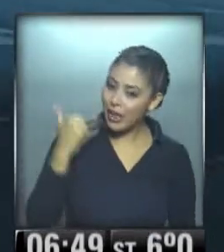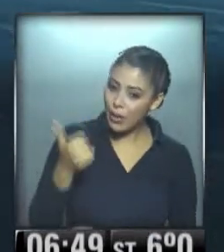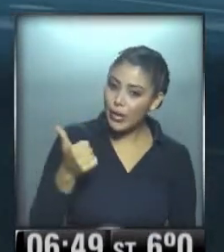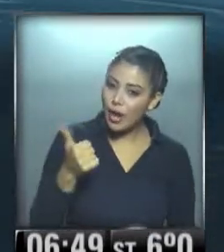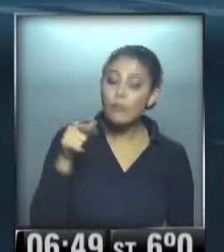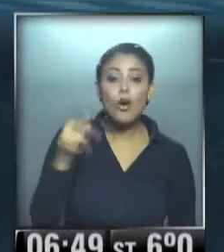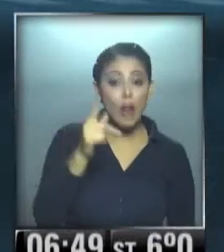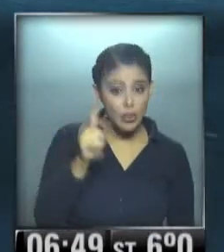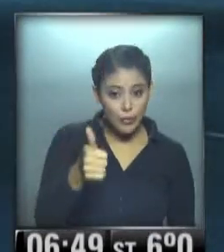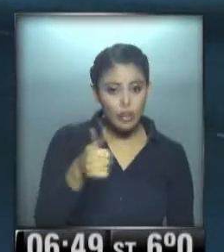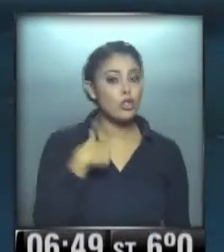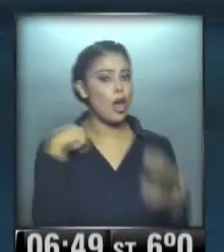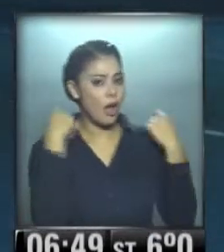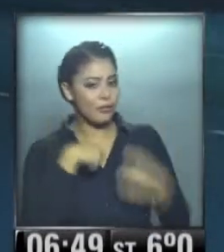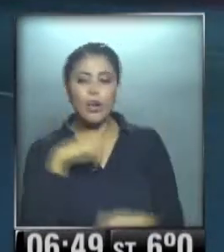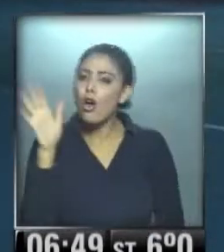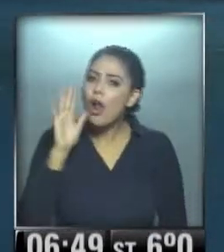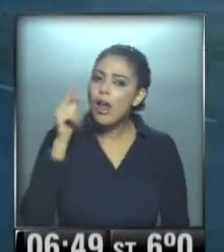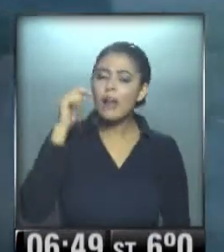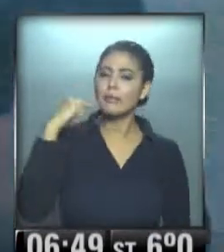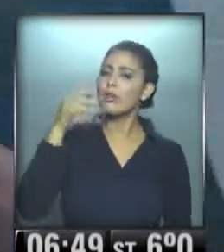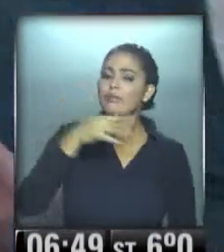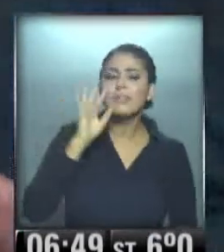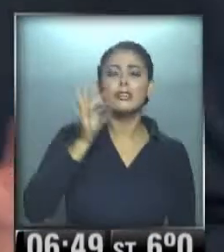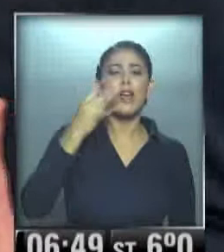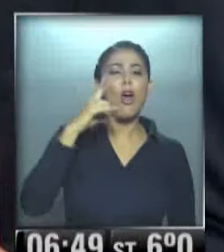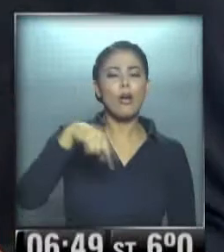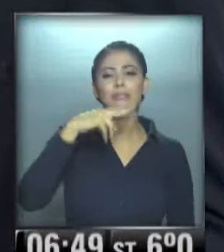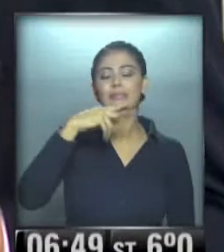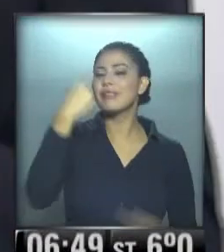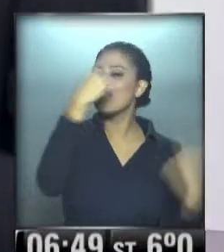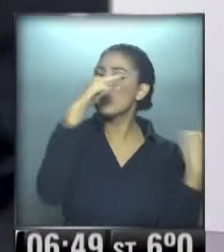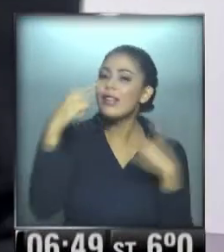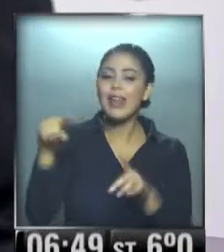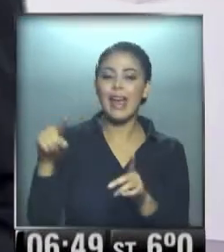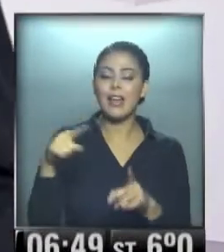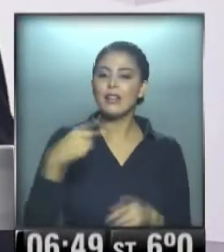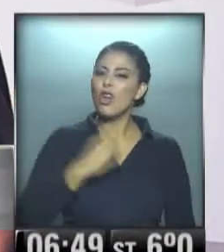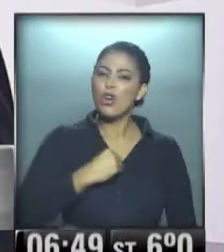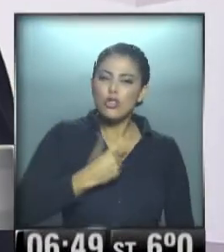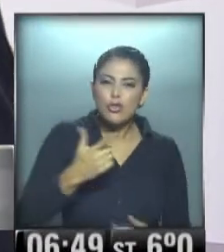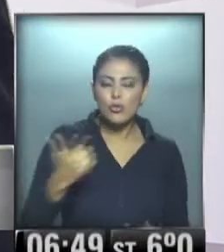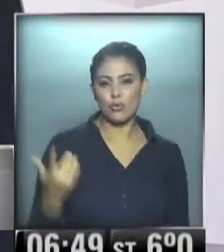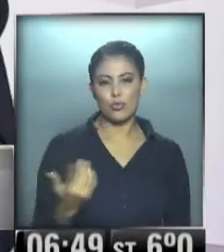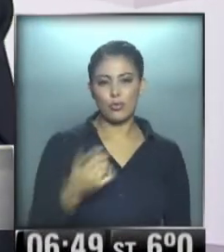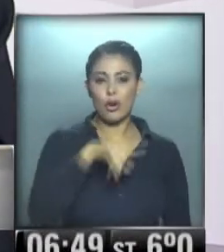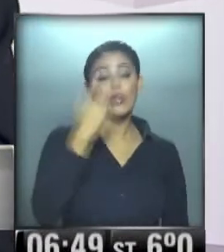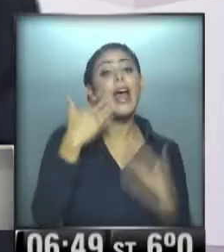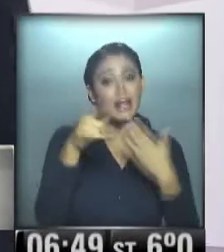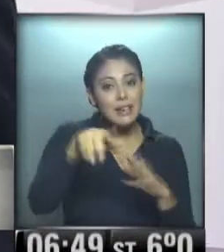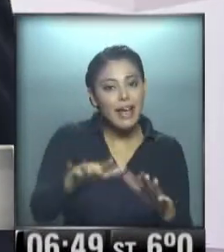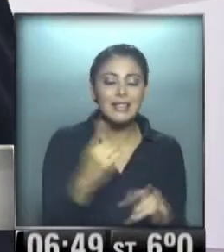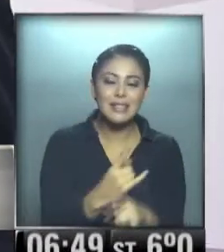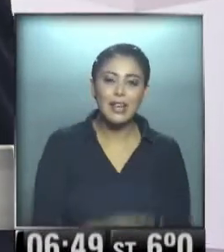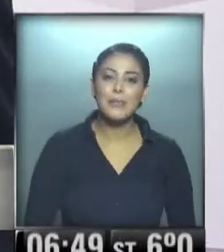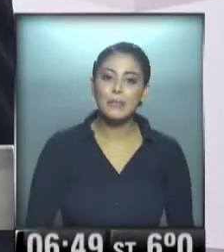¿Bien? ¿Cómo estás, Cari? Bien, la brigada, ¿eh? Hola, Alí, buen Tiene que se respira un aire diferente el viernes, ¿no? Sí. Tiene esa sensación particular, ¿no? Gracias por acompañarnos,